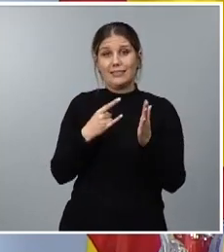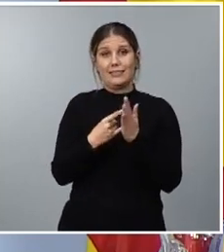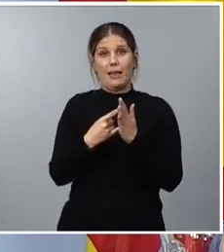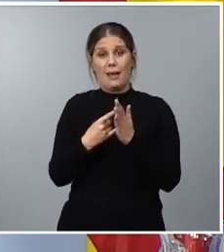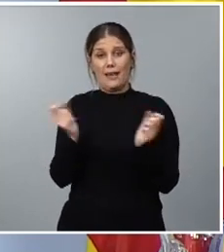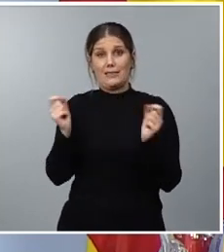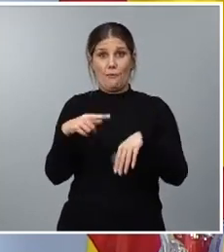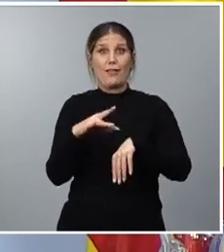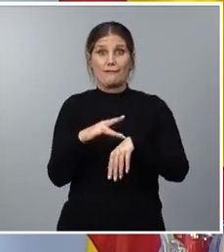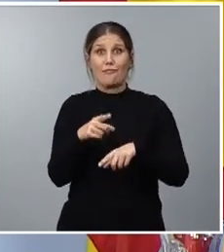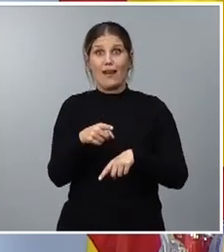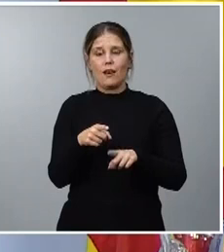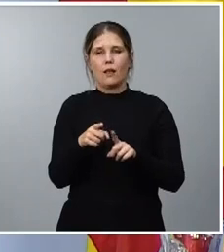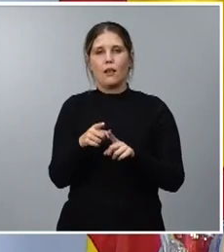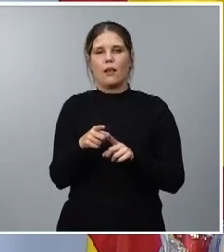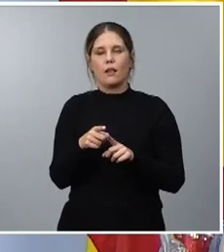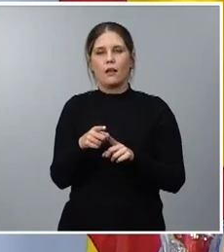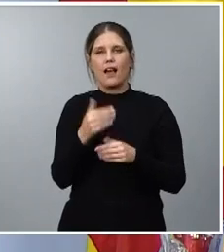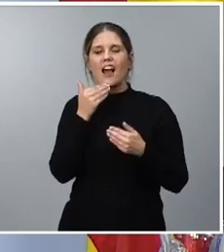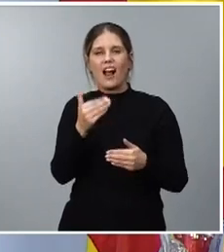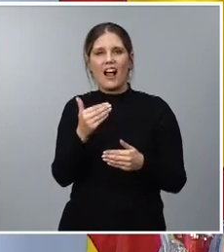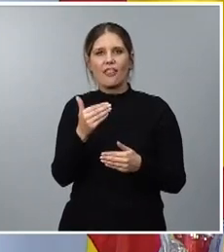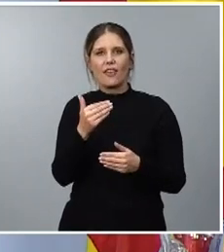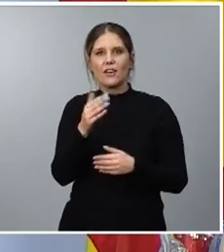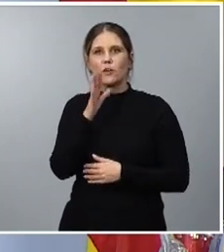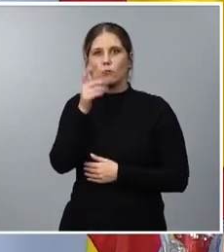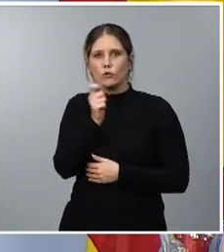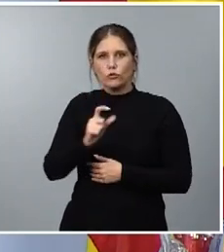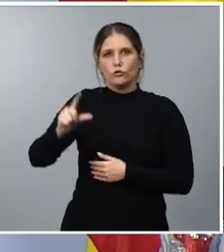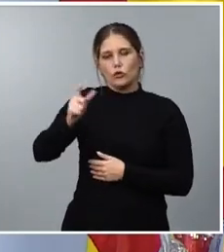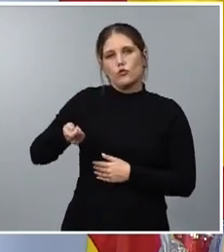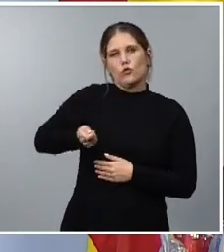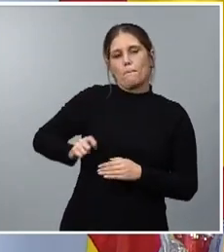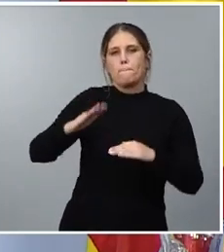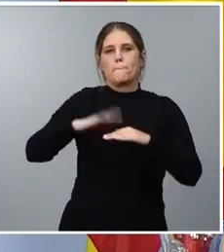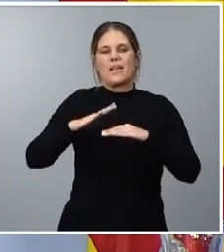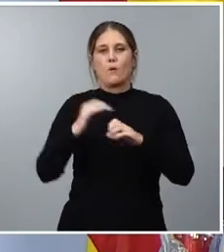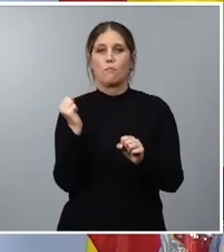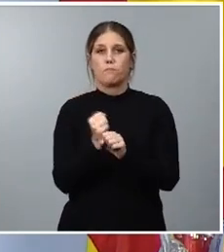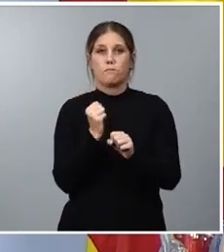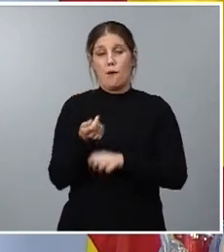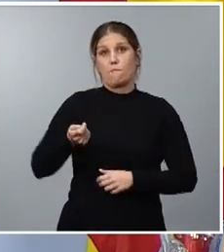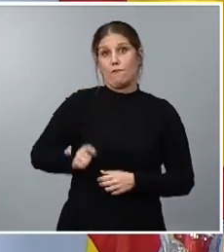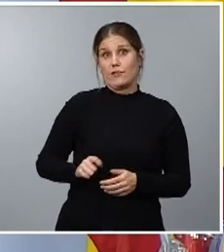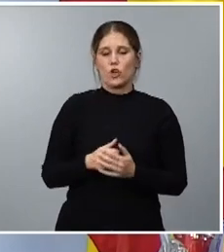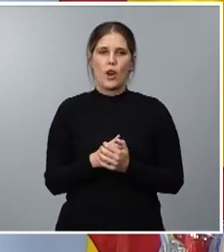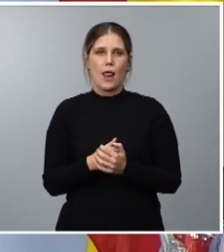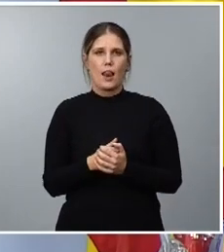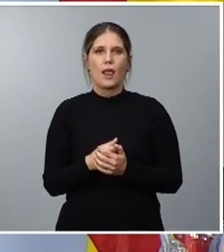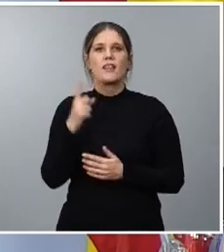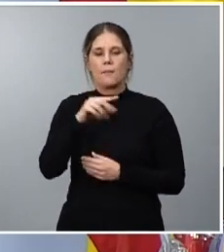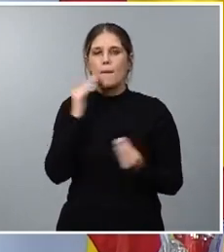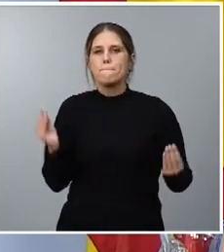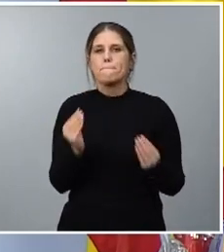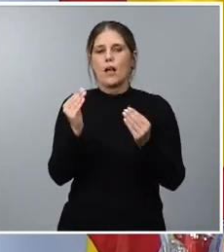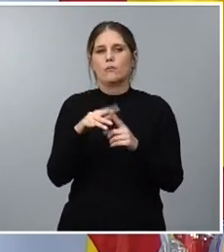social básicamente se debe a la subida del salario mínimo interprofesional a la mejor composición del empleo con